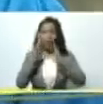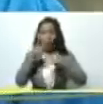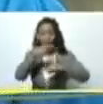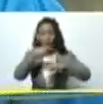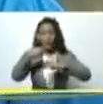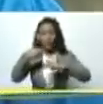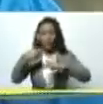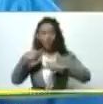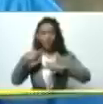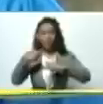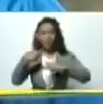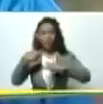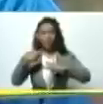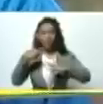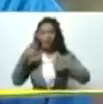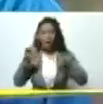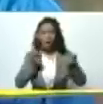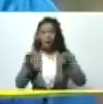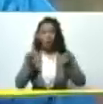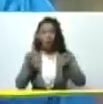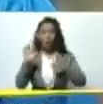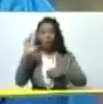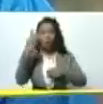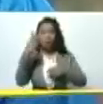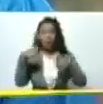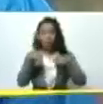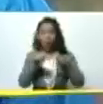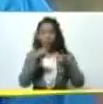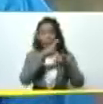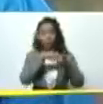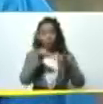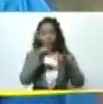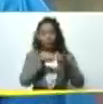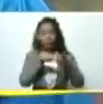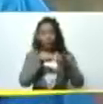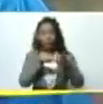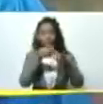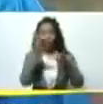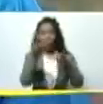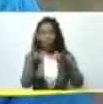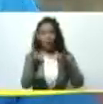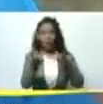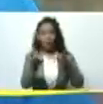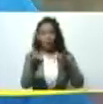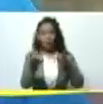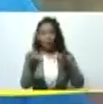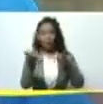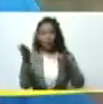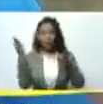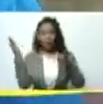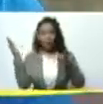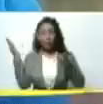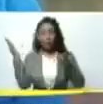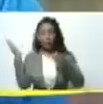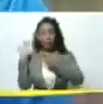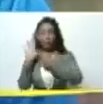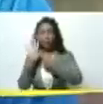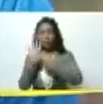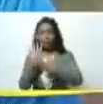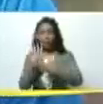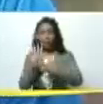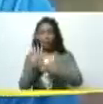y biocontroladores y en tercer lugar lo que usted allí nos ilustraba cuando